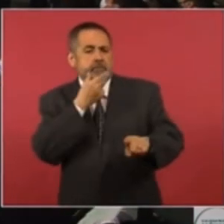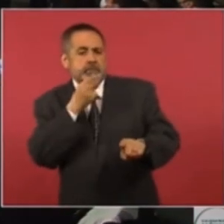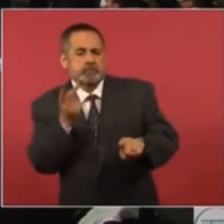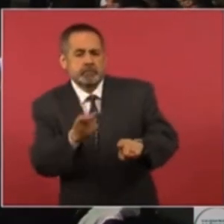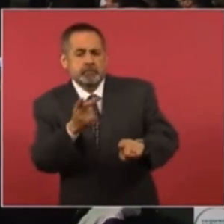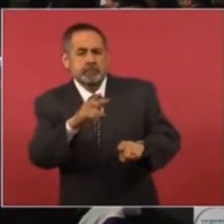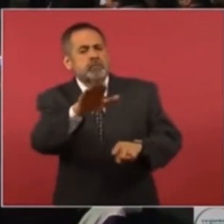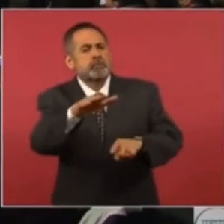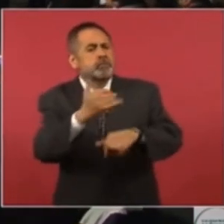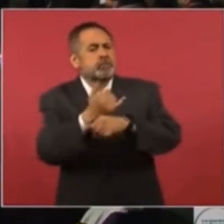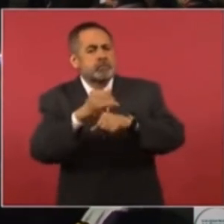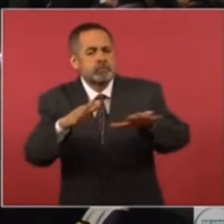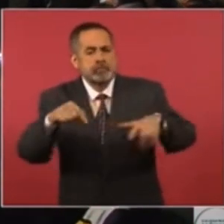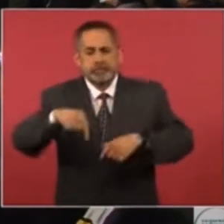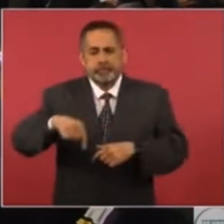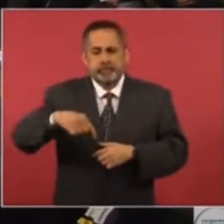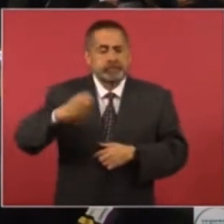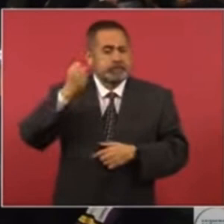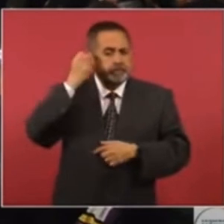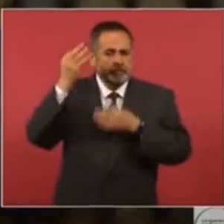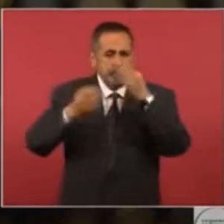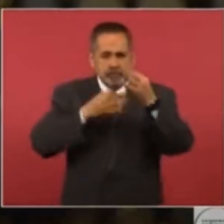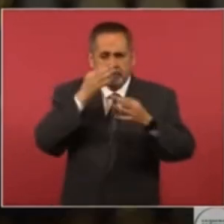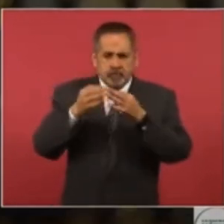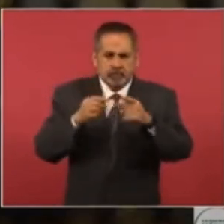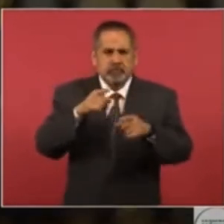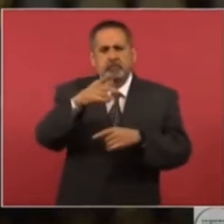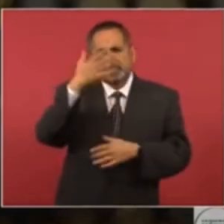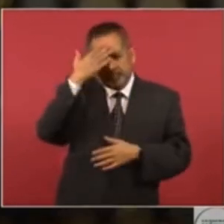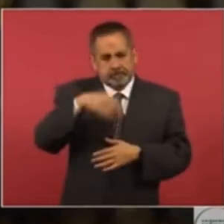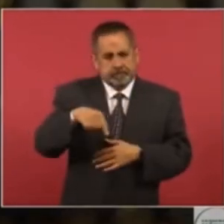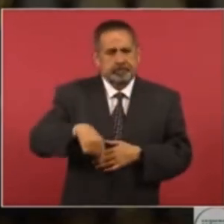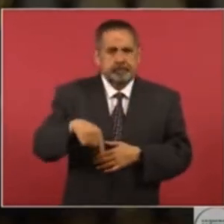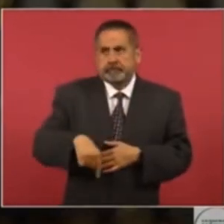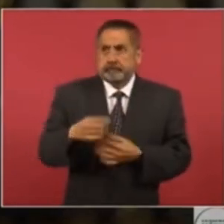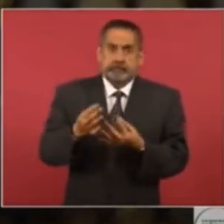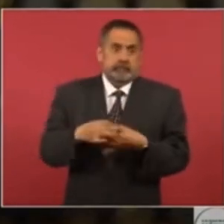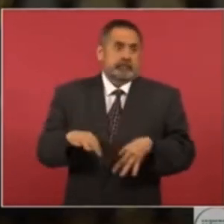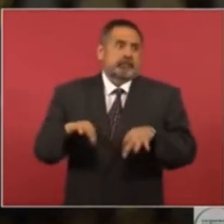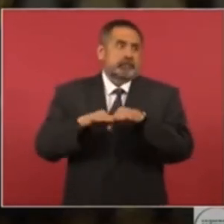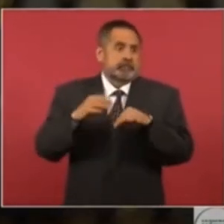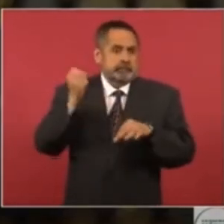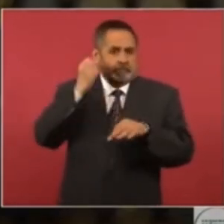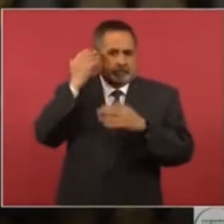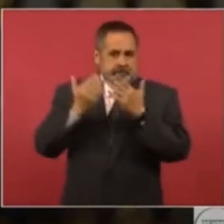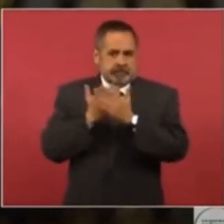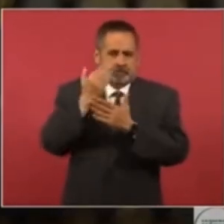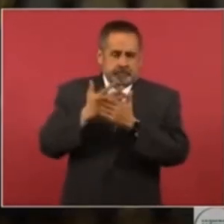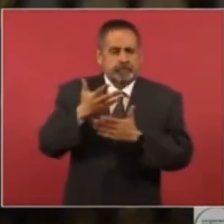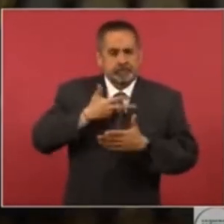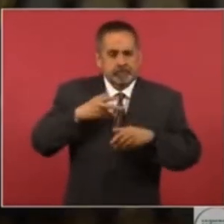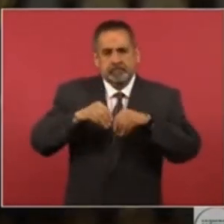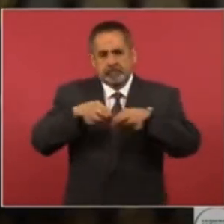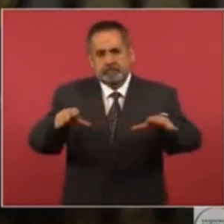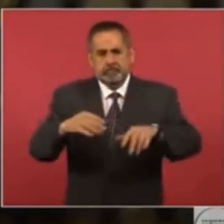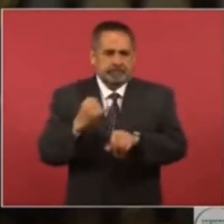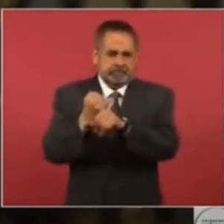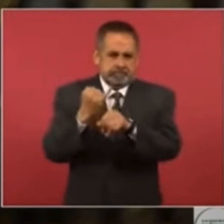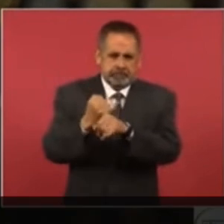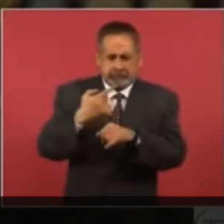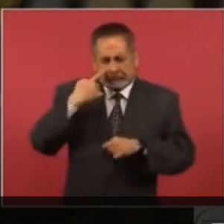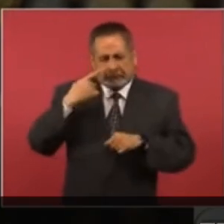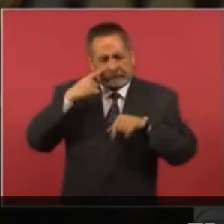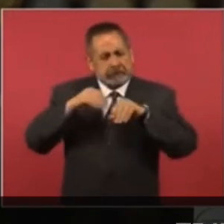información, presidente, aquí en su conferencia. Bueno, usted sabe que es un espacio muy importante que usted tiene, sobre todo en las redes sociales.